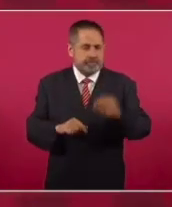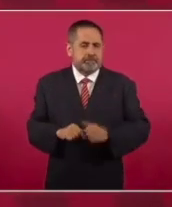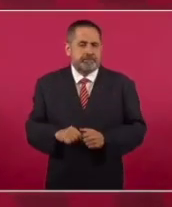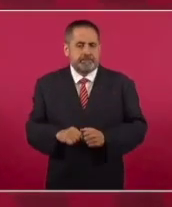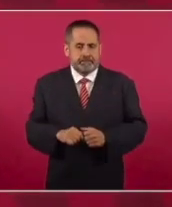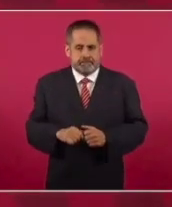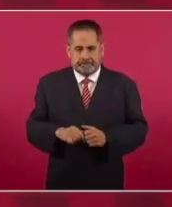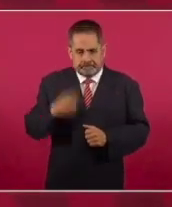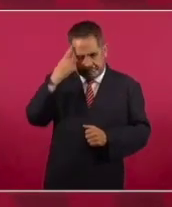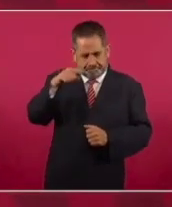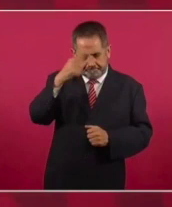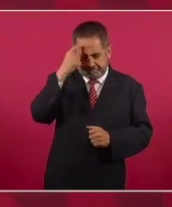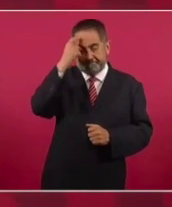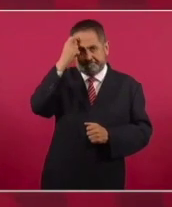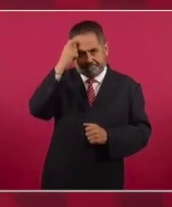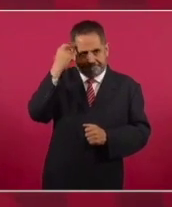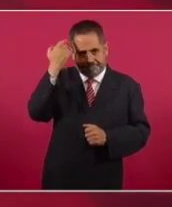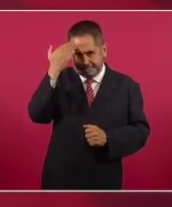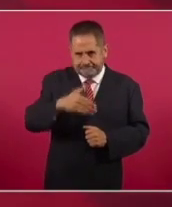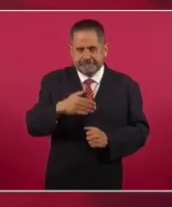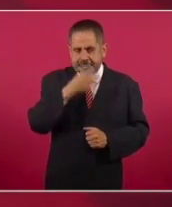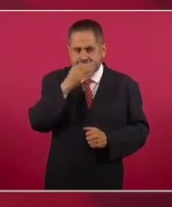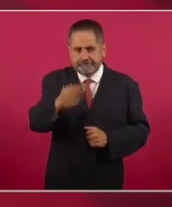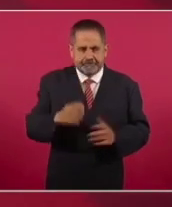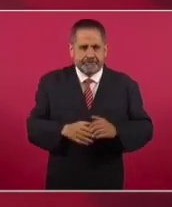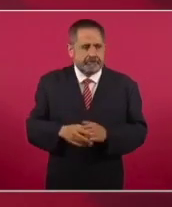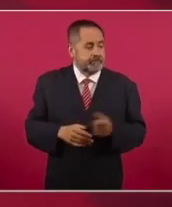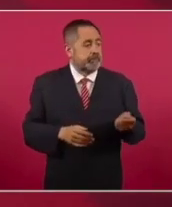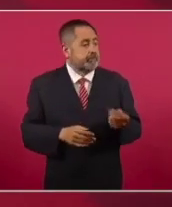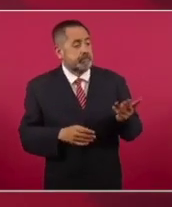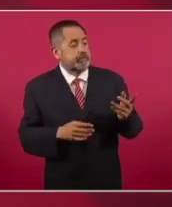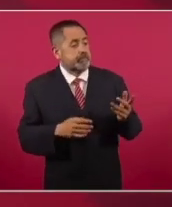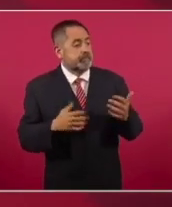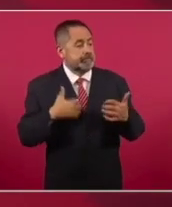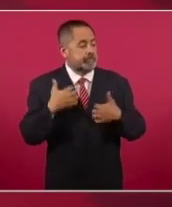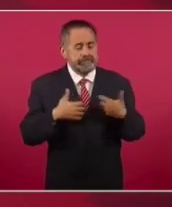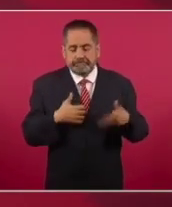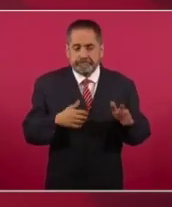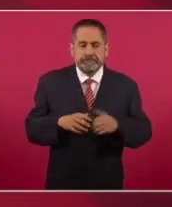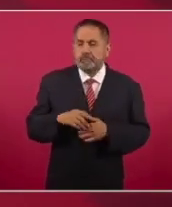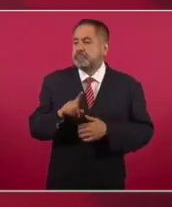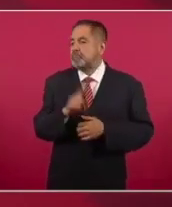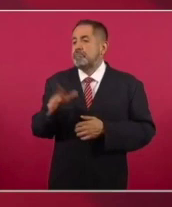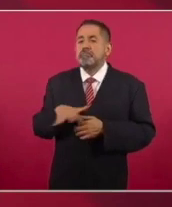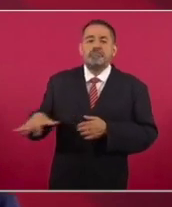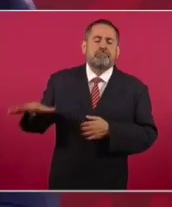para que se… Bueno, unos se enojen y otros